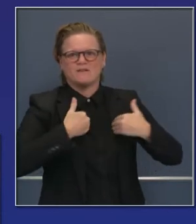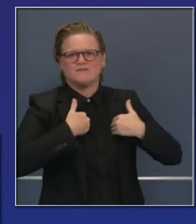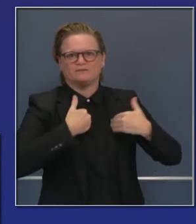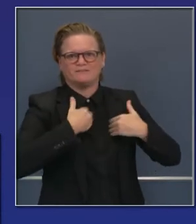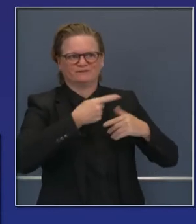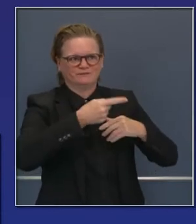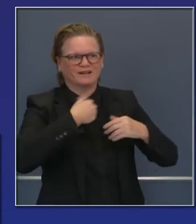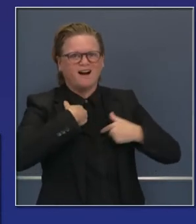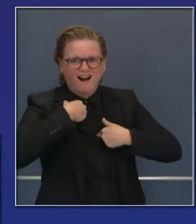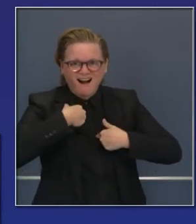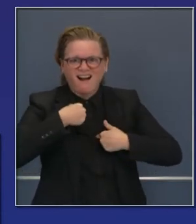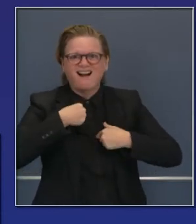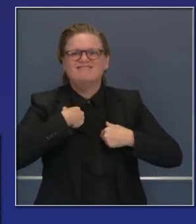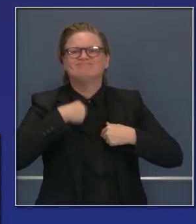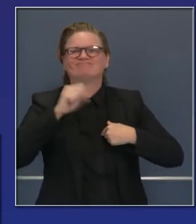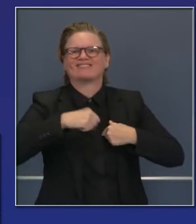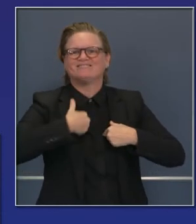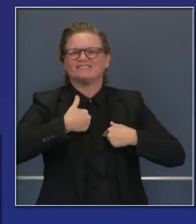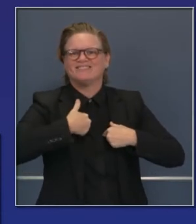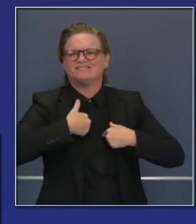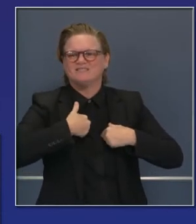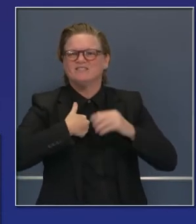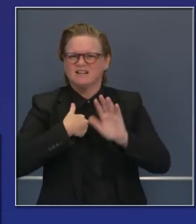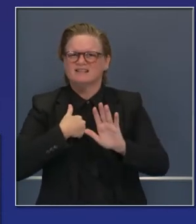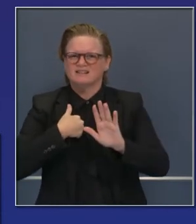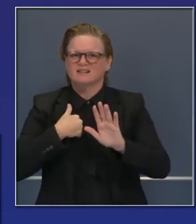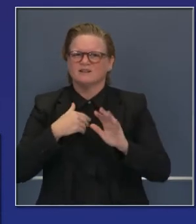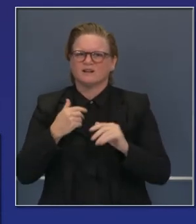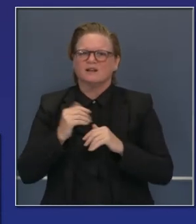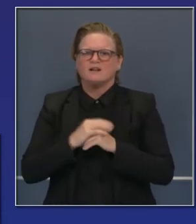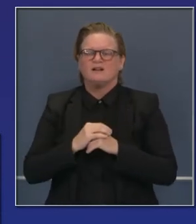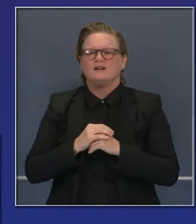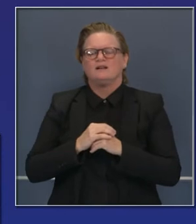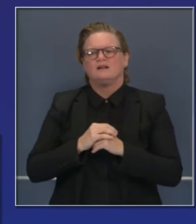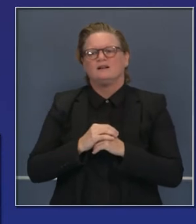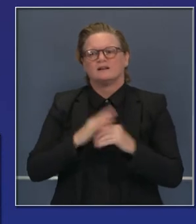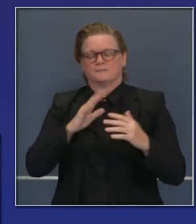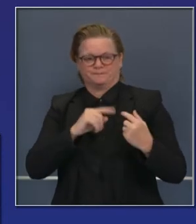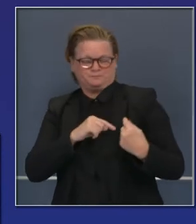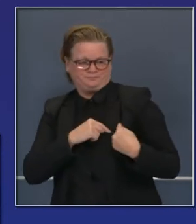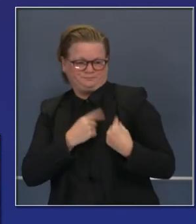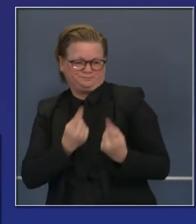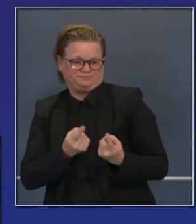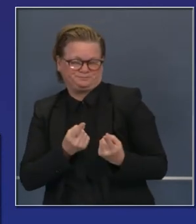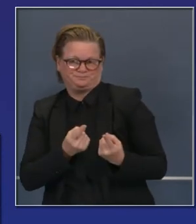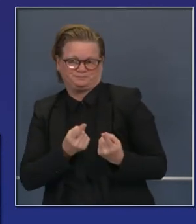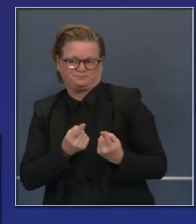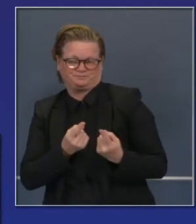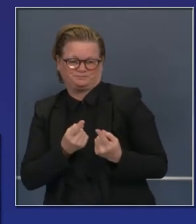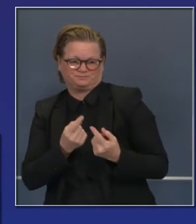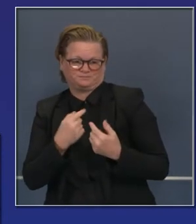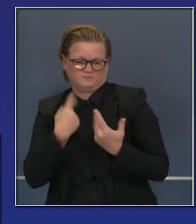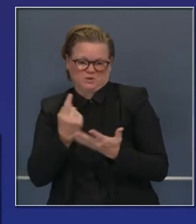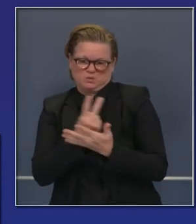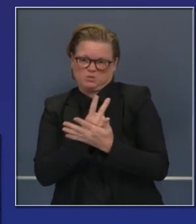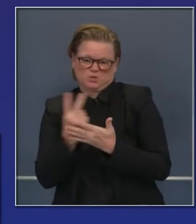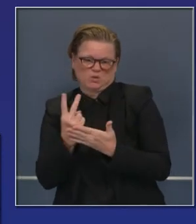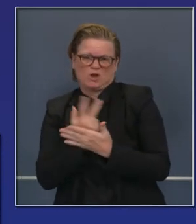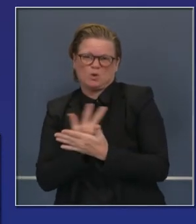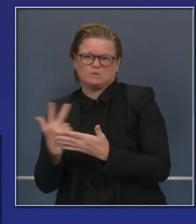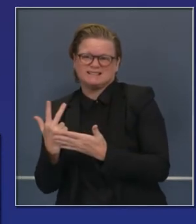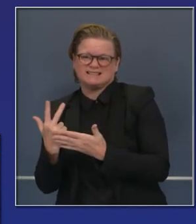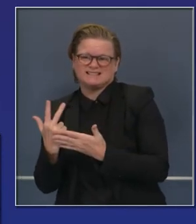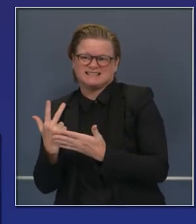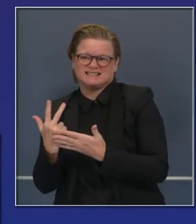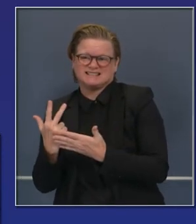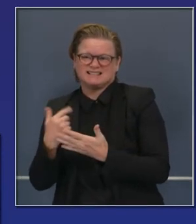en el índice de positividad, que podría ser más importante. Este índice de positividad ascendió de 4.7 a 6